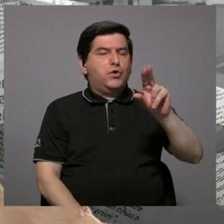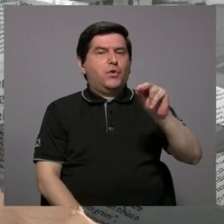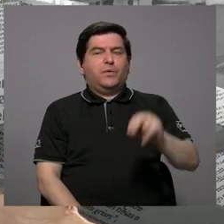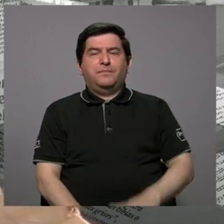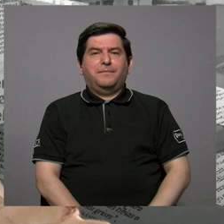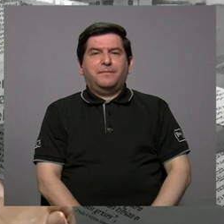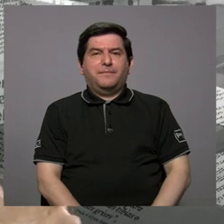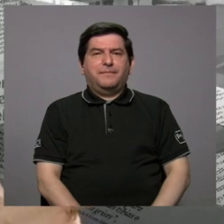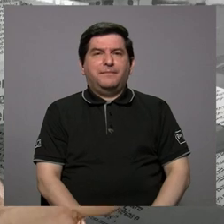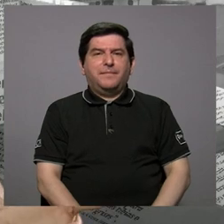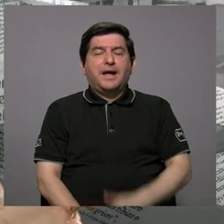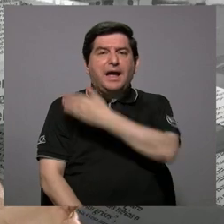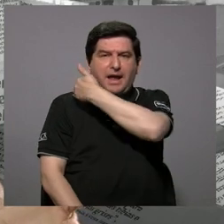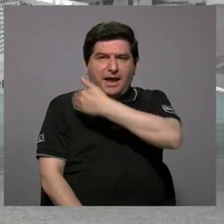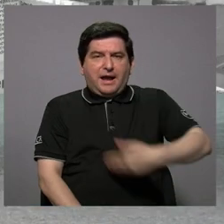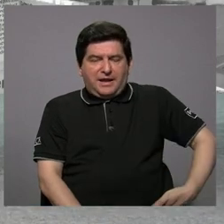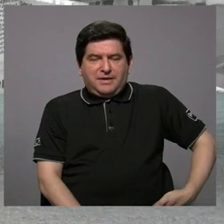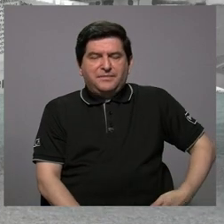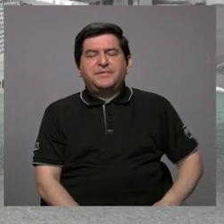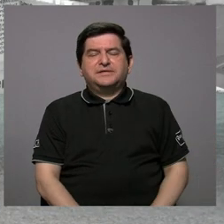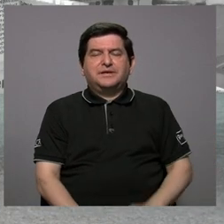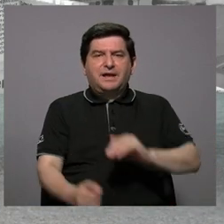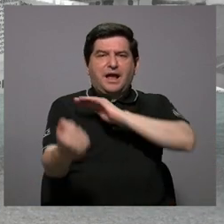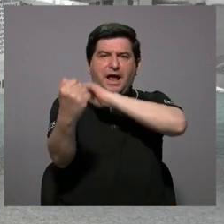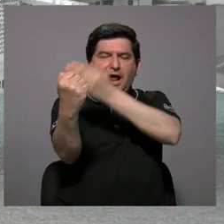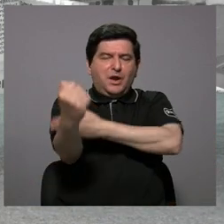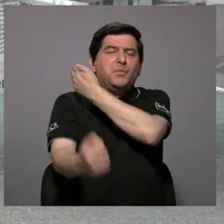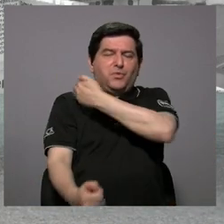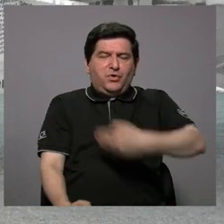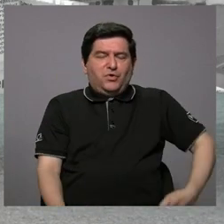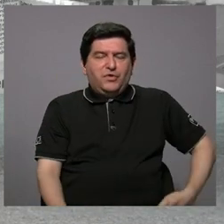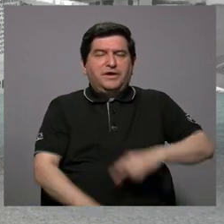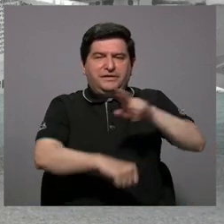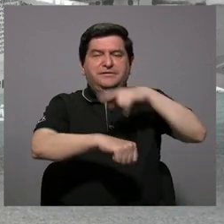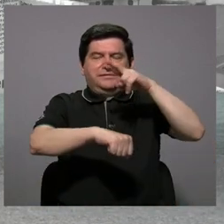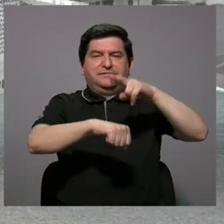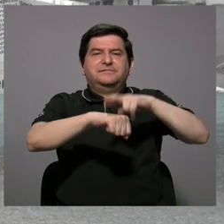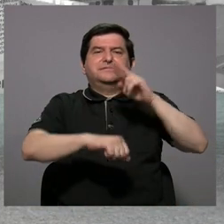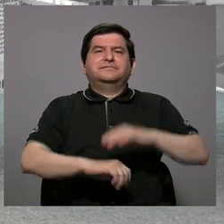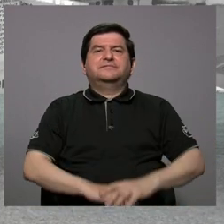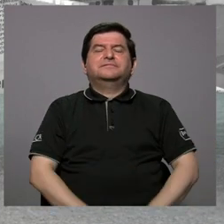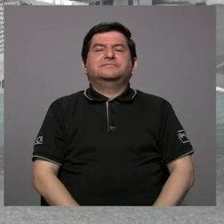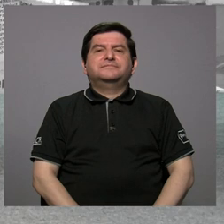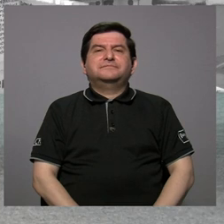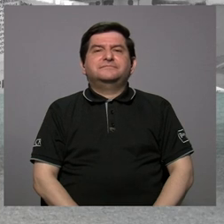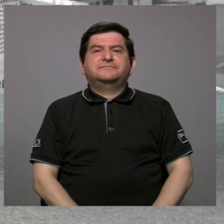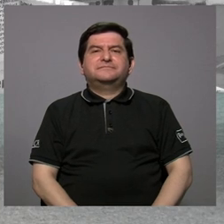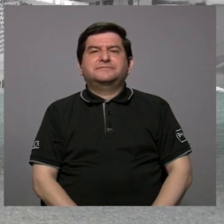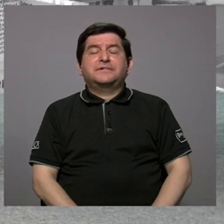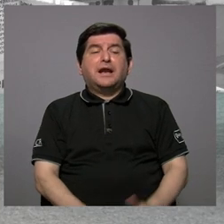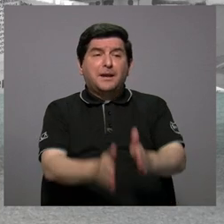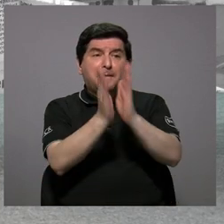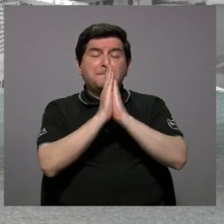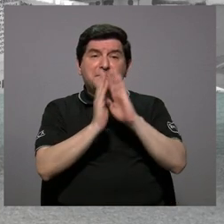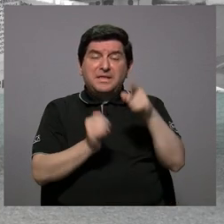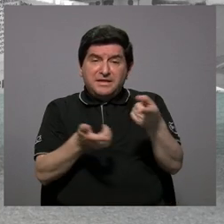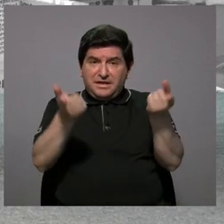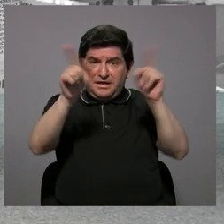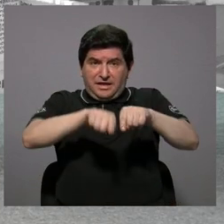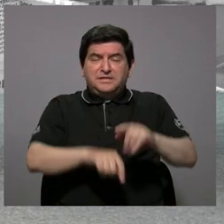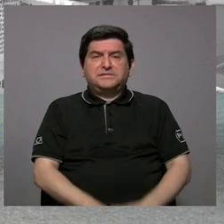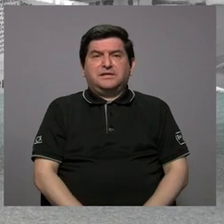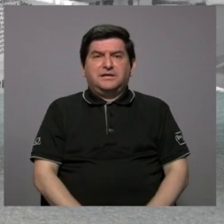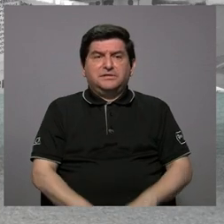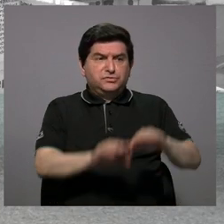al ejecutivo. Al presidente de la república. Al de la república, exactamente, donde se solicitaba que esto se